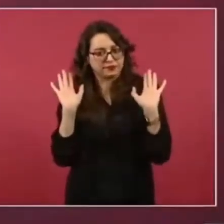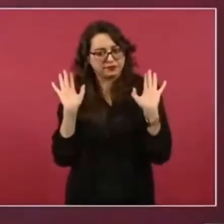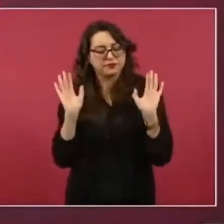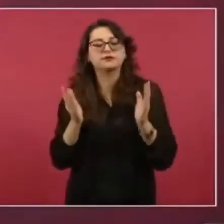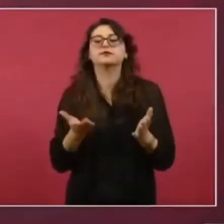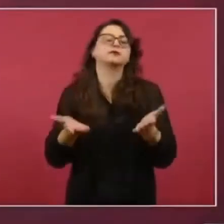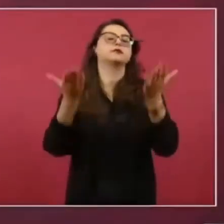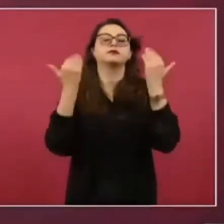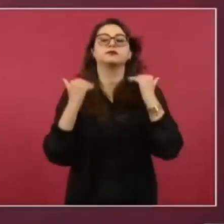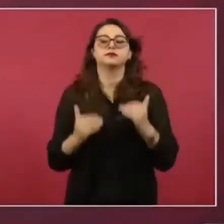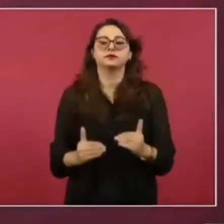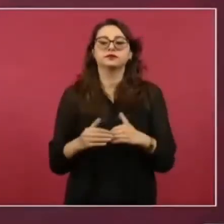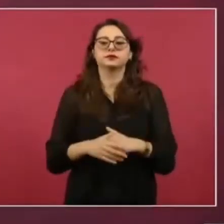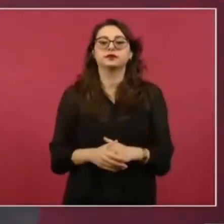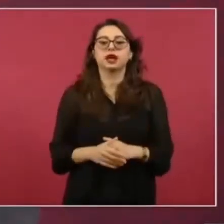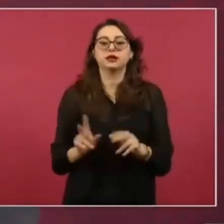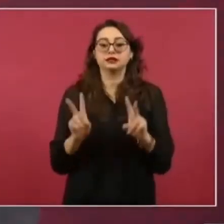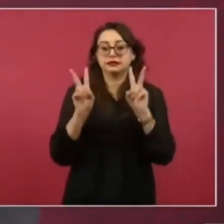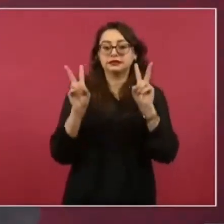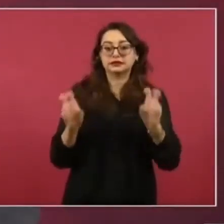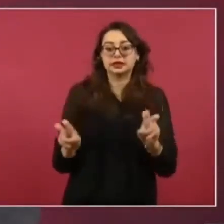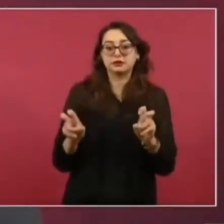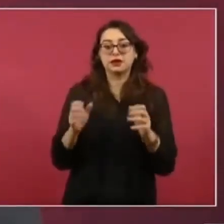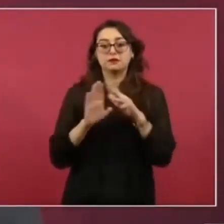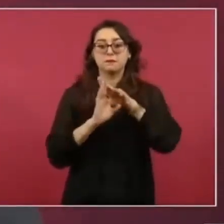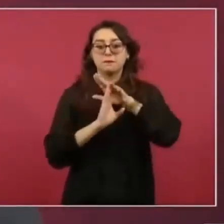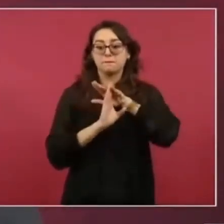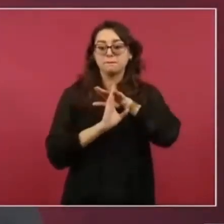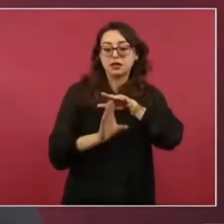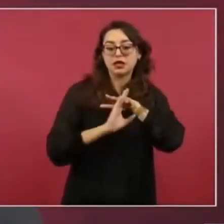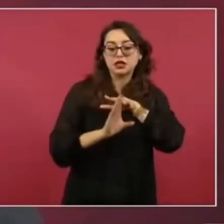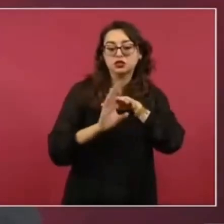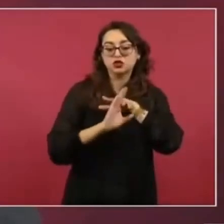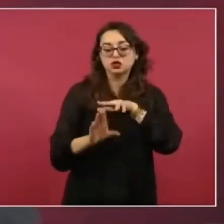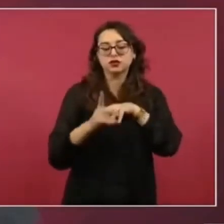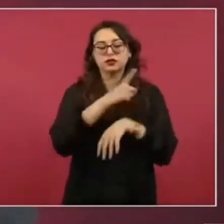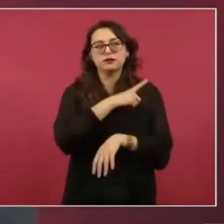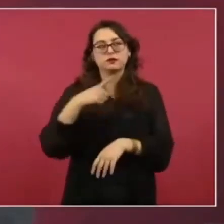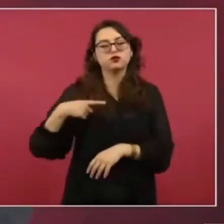realidad demográfica de Estados Unidos. ¿Cómo fue en 2022?